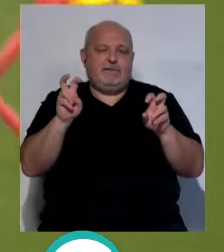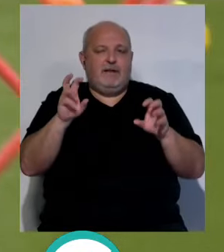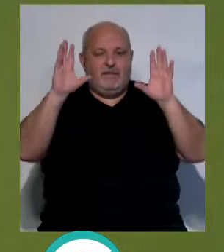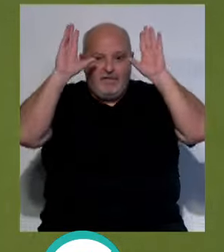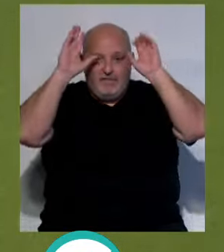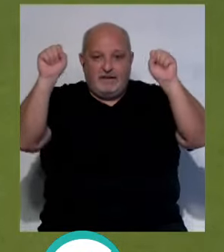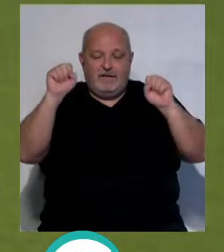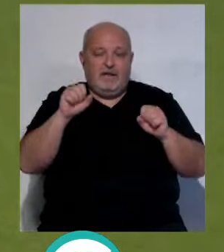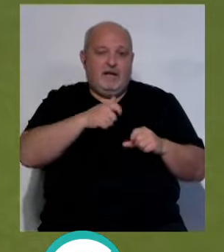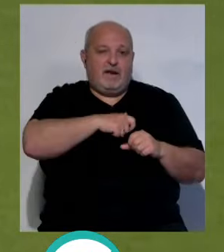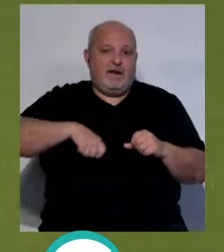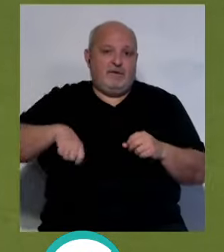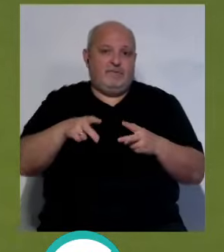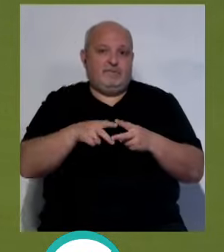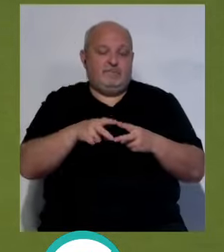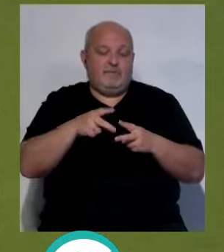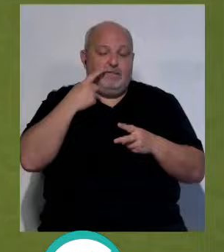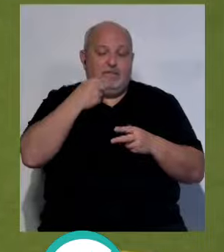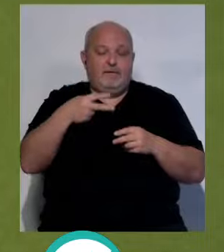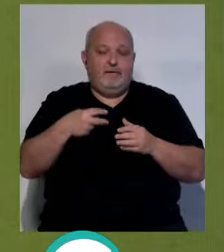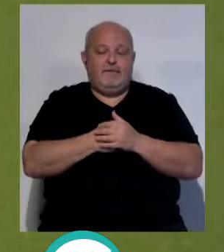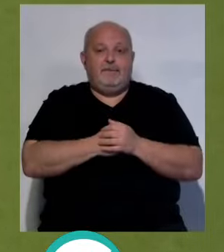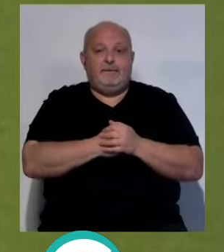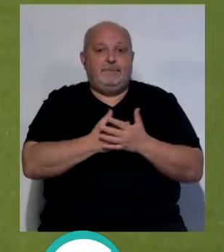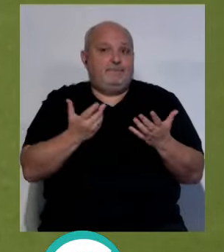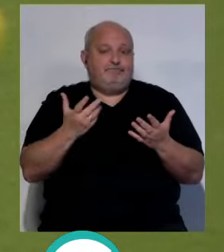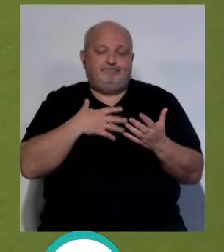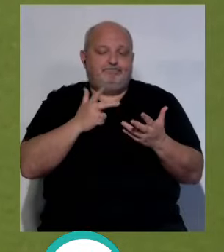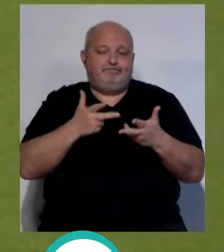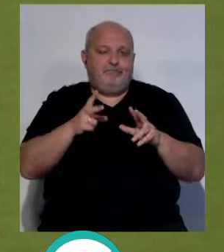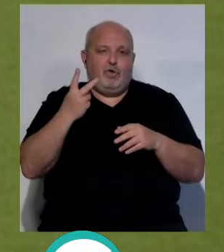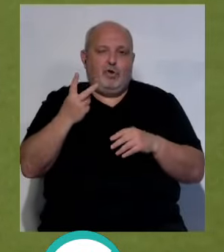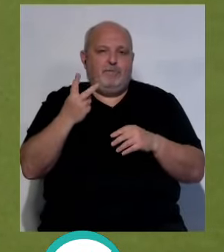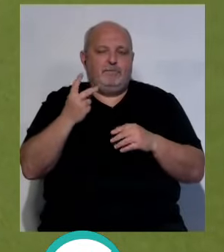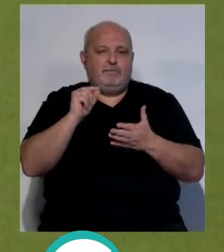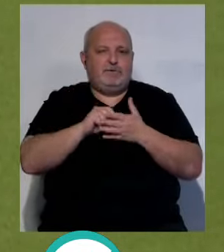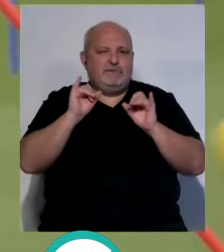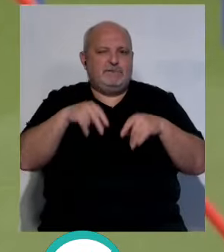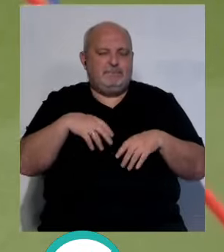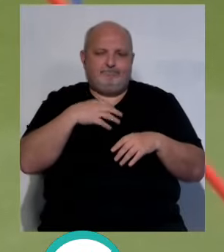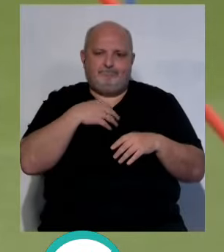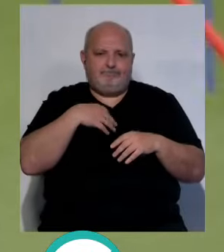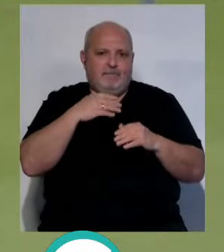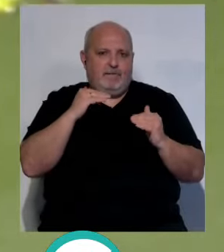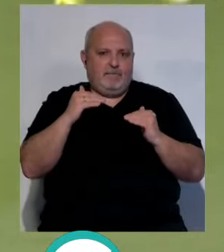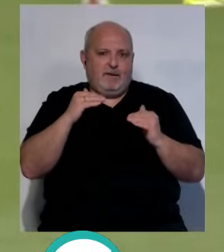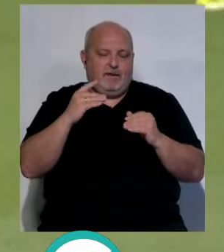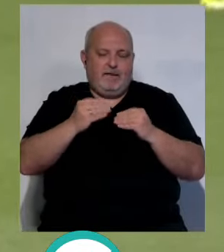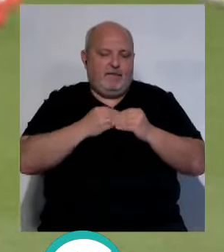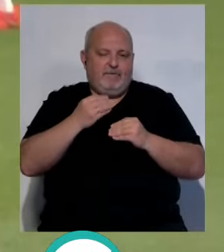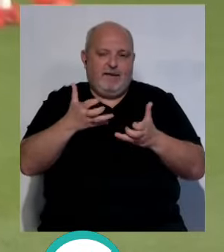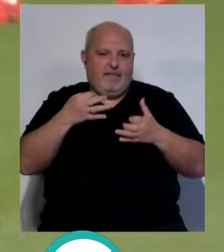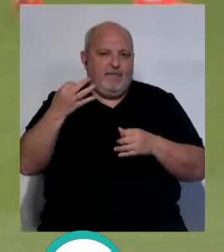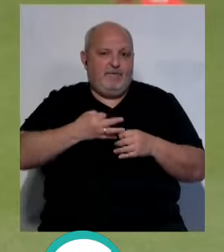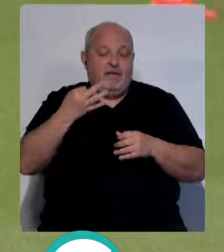Celta... ...y el Rayo... ...a ver qué pasa... ...no se puede permitir dos partidos sin puntuar... ...ahora mismo tal y como está la situación... ...la